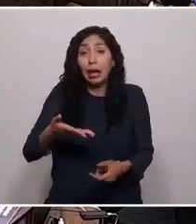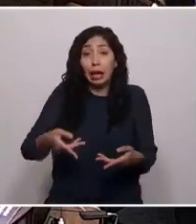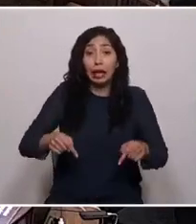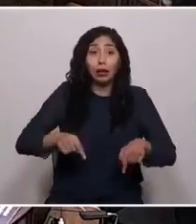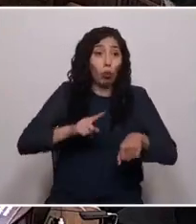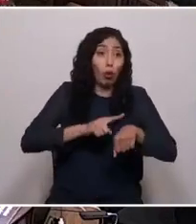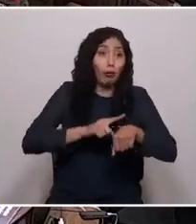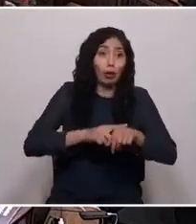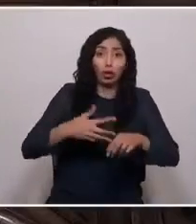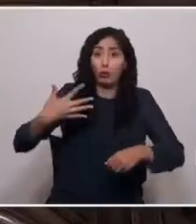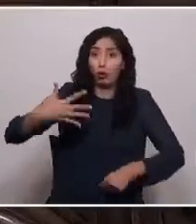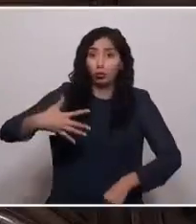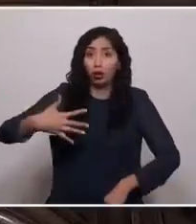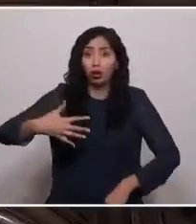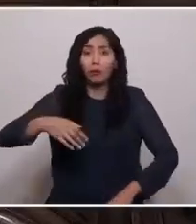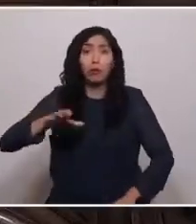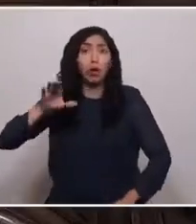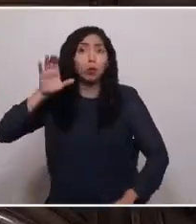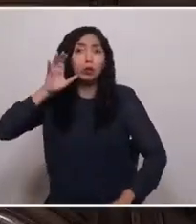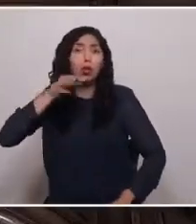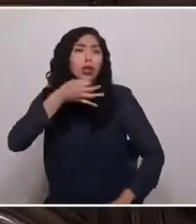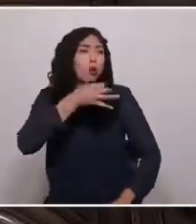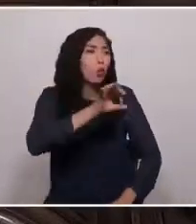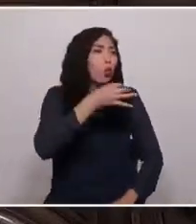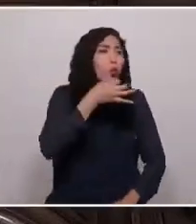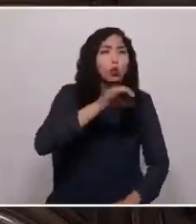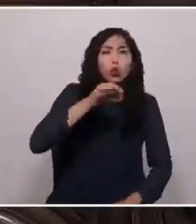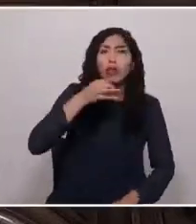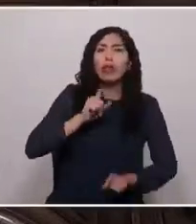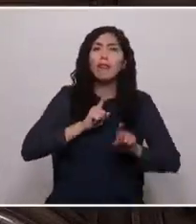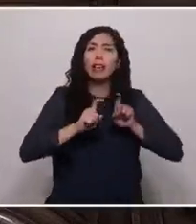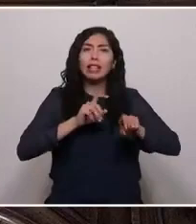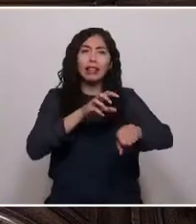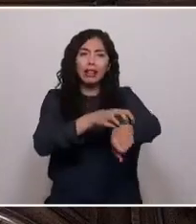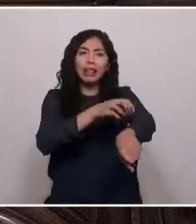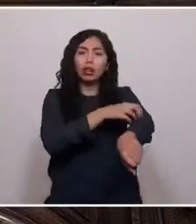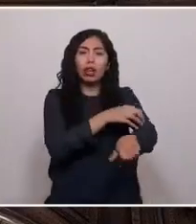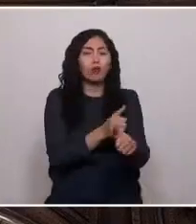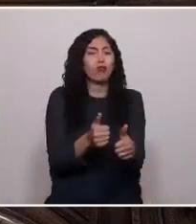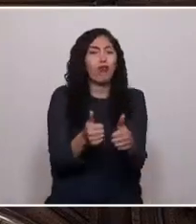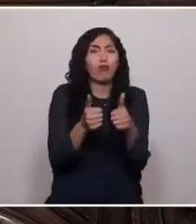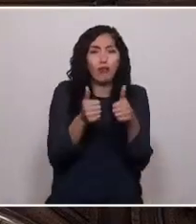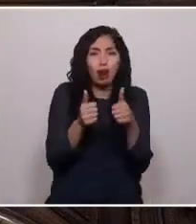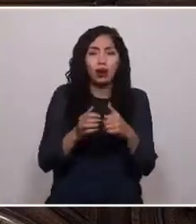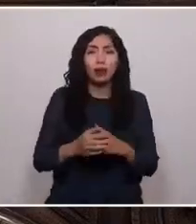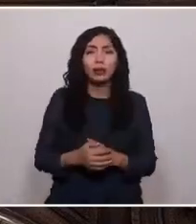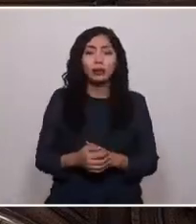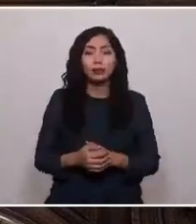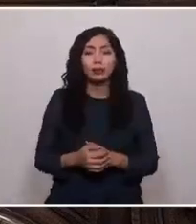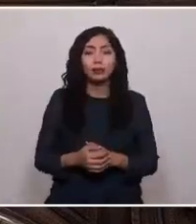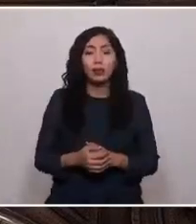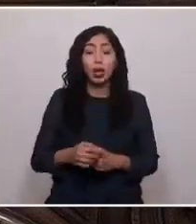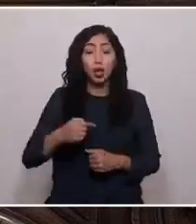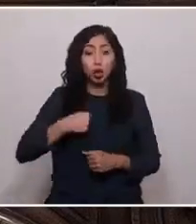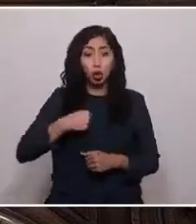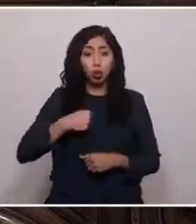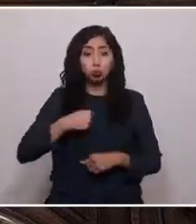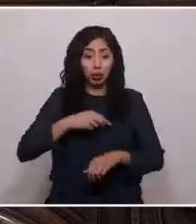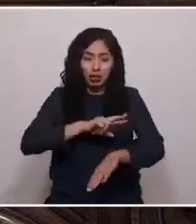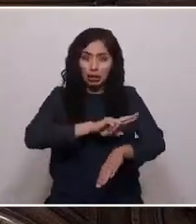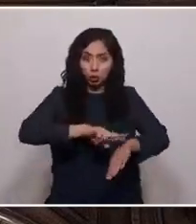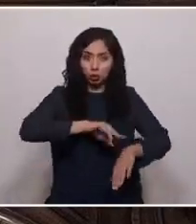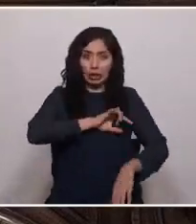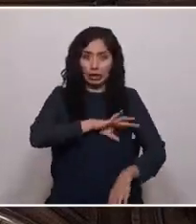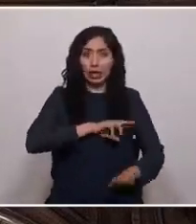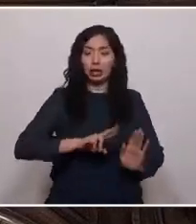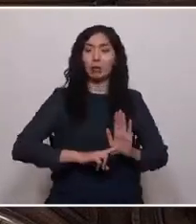discursos, defensas territoriales maravillosas y siento que eso enriquece este proceso. Vengo del sur de Chile, de